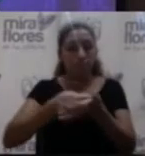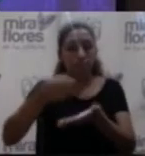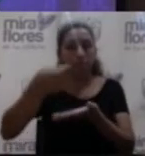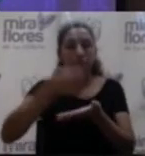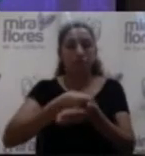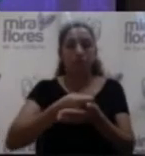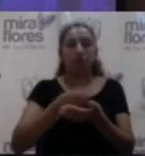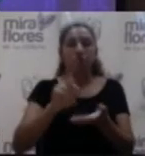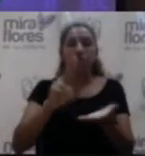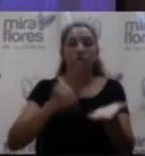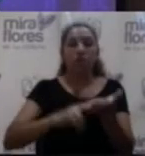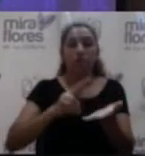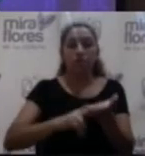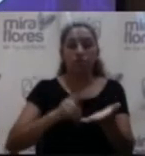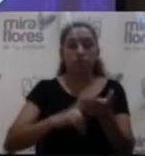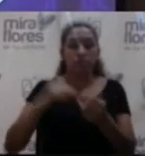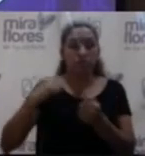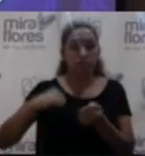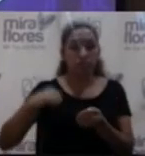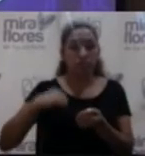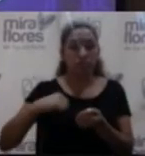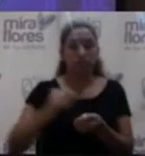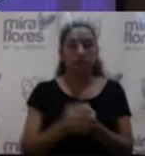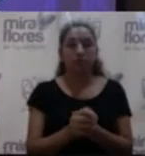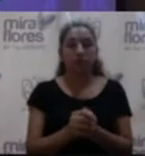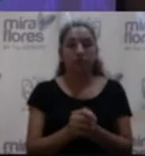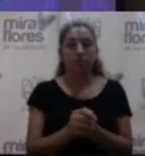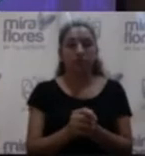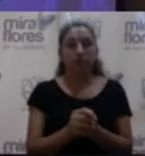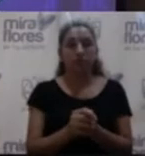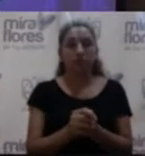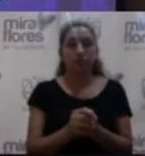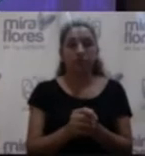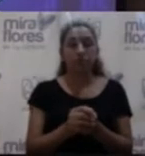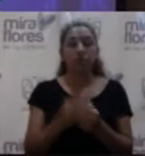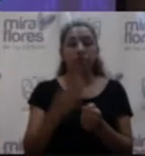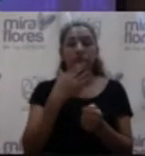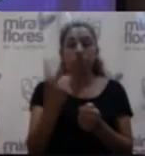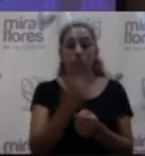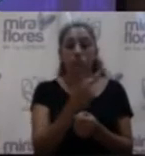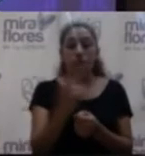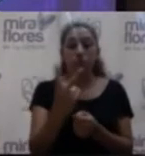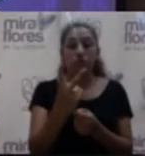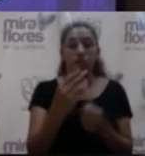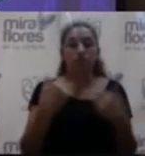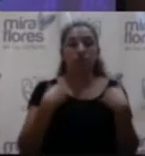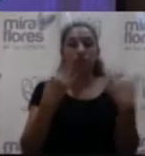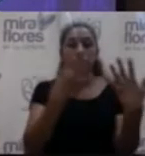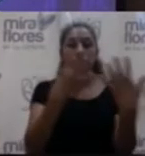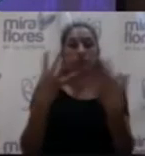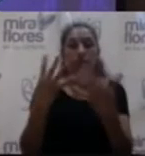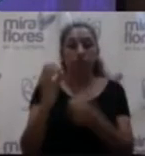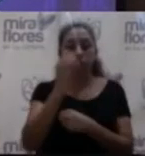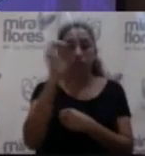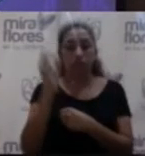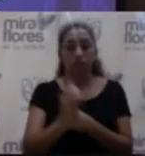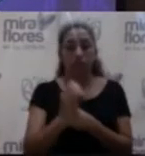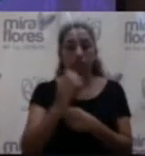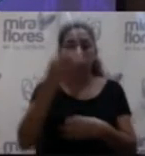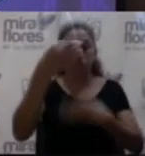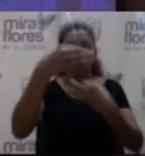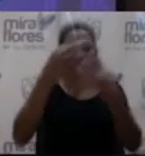municipales y los recursos directamente recaudados, que ambos representan el 99% del total del presupuesto.